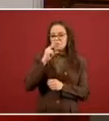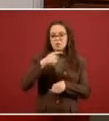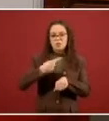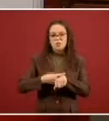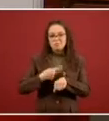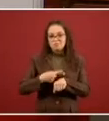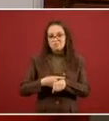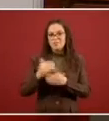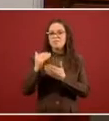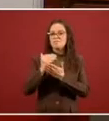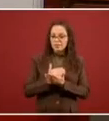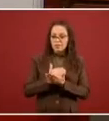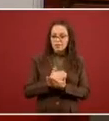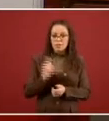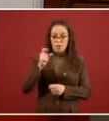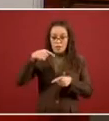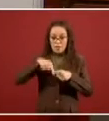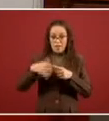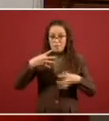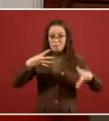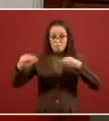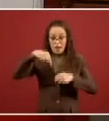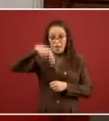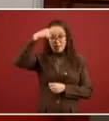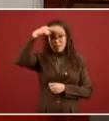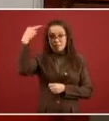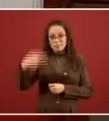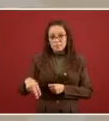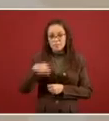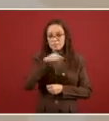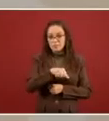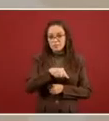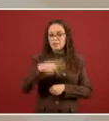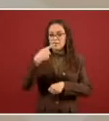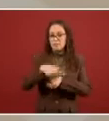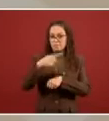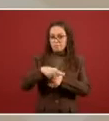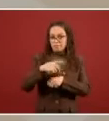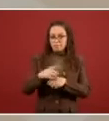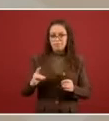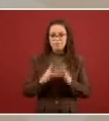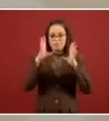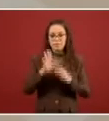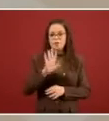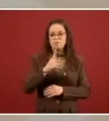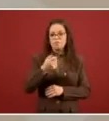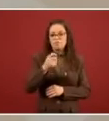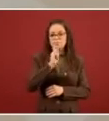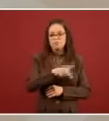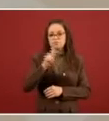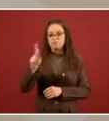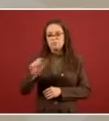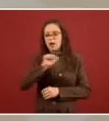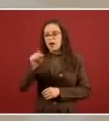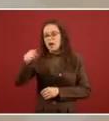alertábamos al inicio de la epidemia en México que los considerábamos en la misma categoría de riesgo que la influenza. Pero a lo largo de